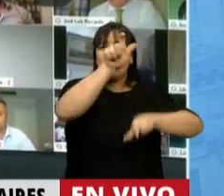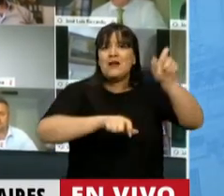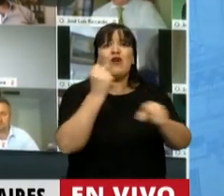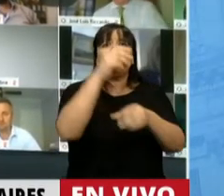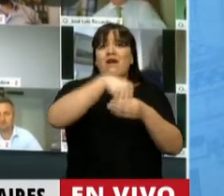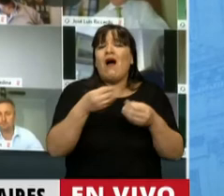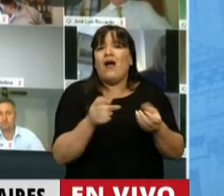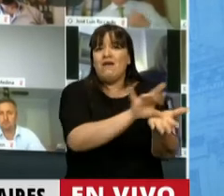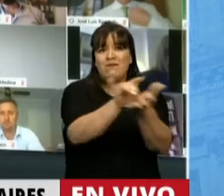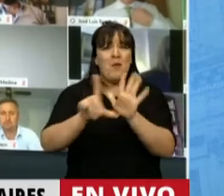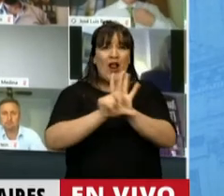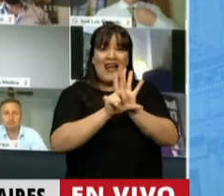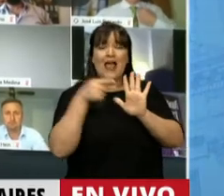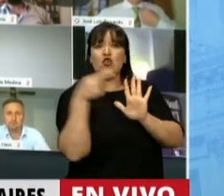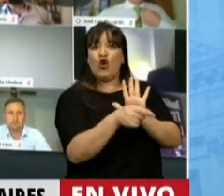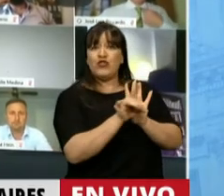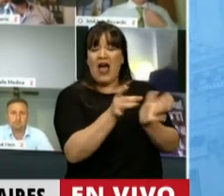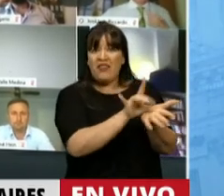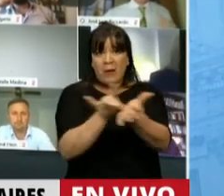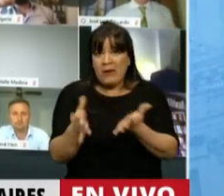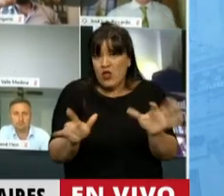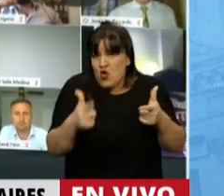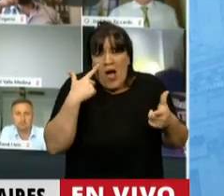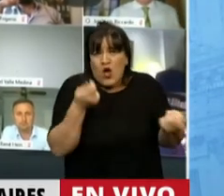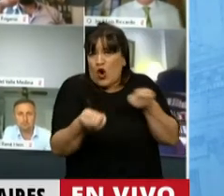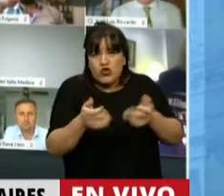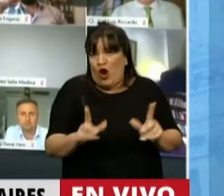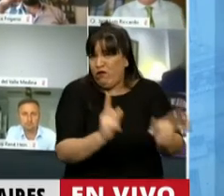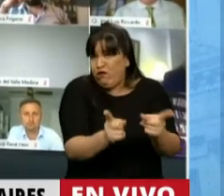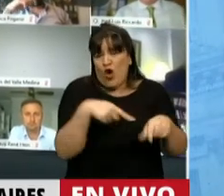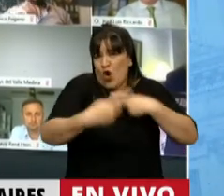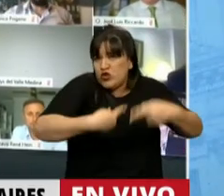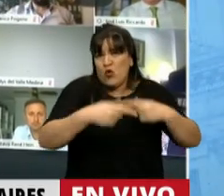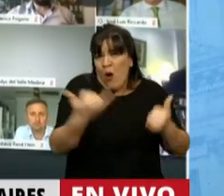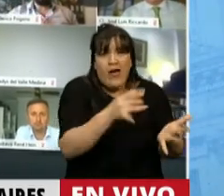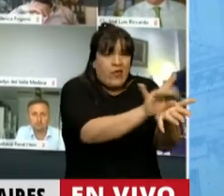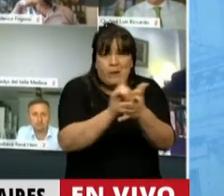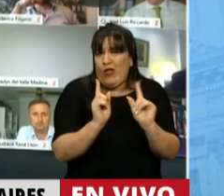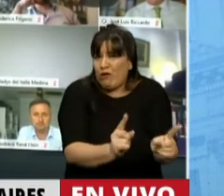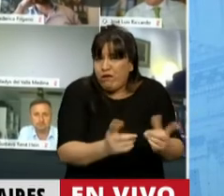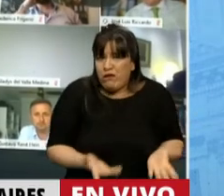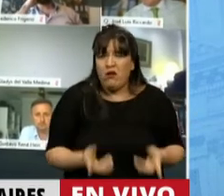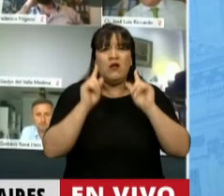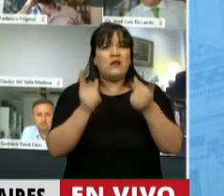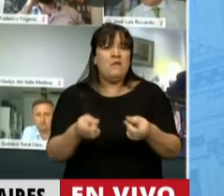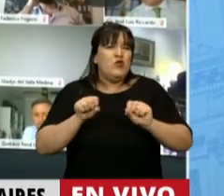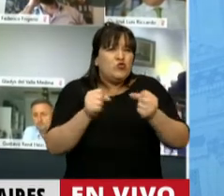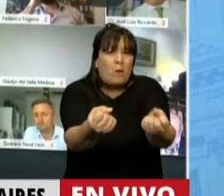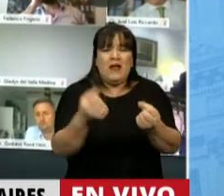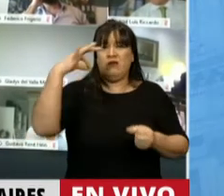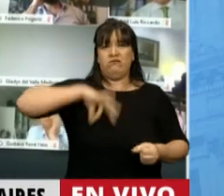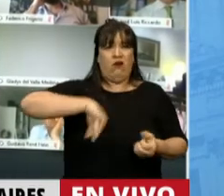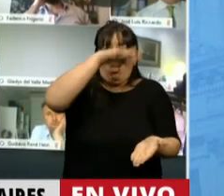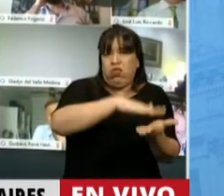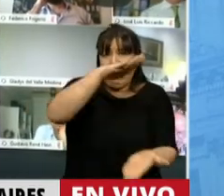porque la ley de antidespido no hay ningún control, se sigue despidiendo. Suspensiones con rebaja salarial por